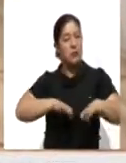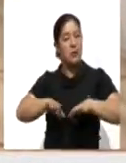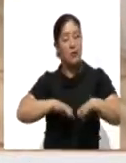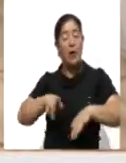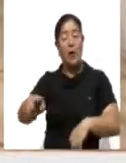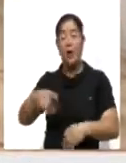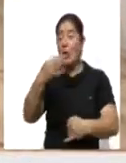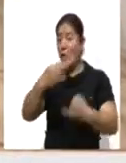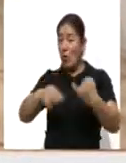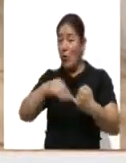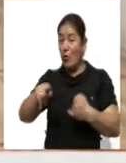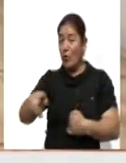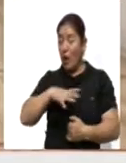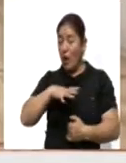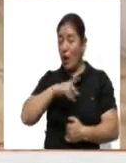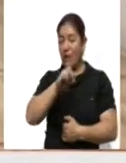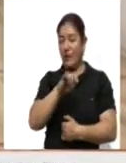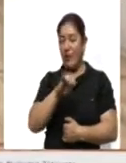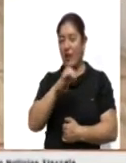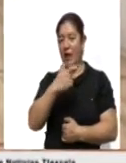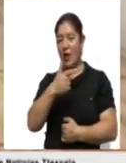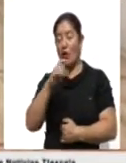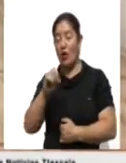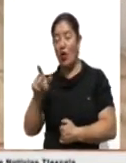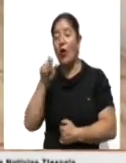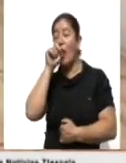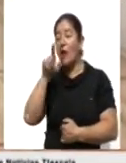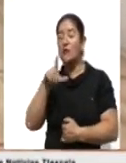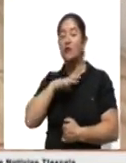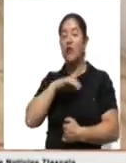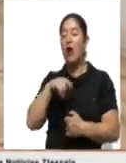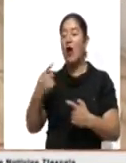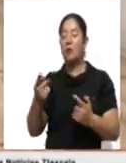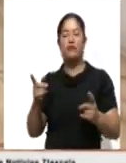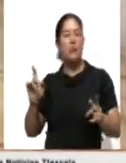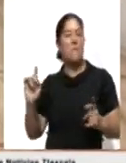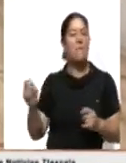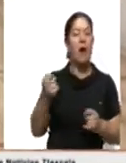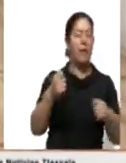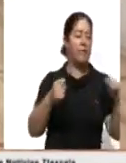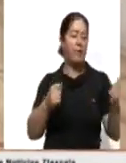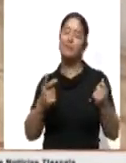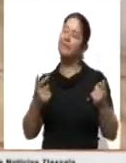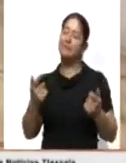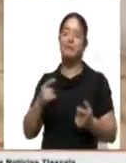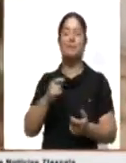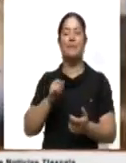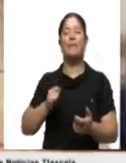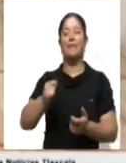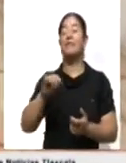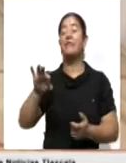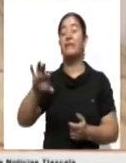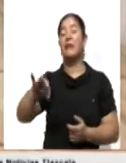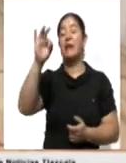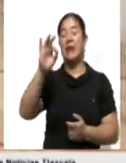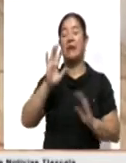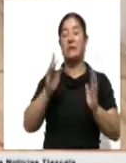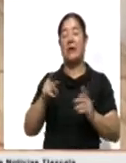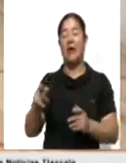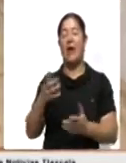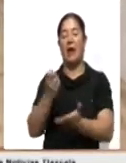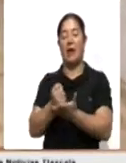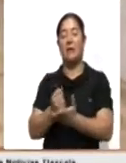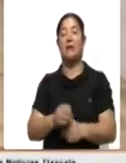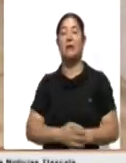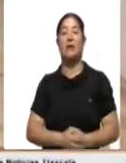el último set, Diego Medrano, representativo de Jalisco, contrarrestó la estrategia que le permitió ganar al zapatío los tres